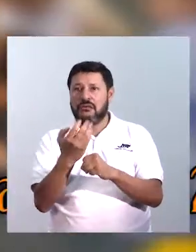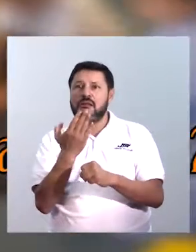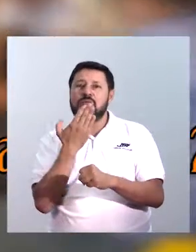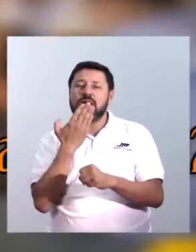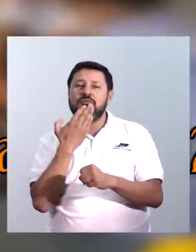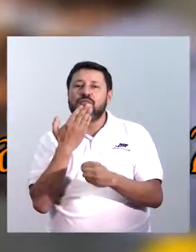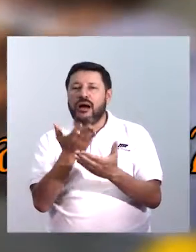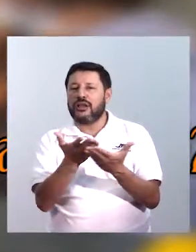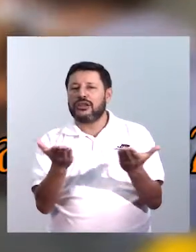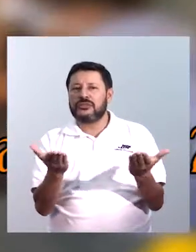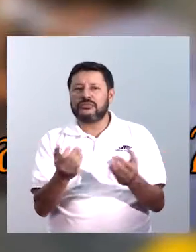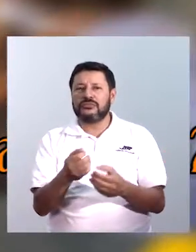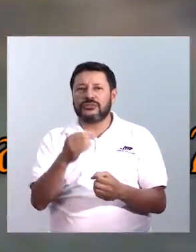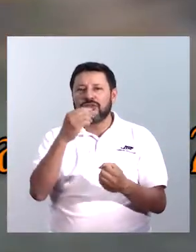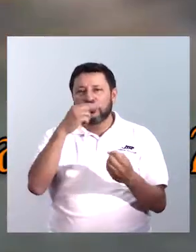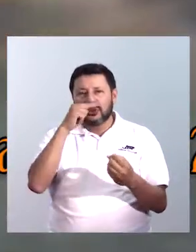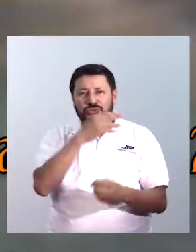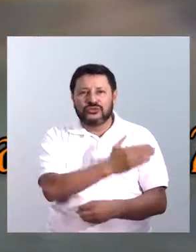cuatro.